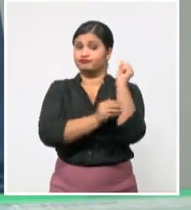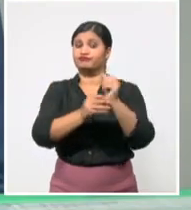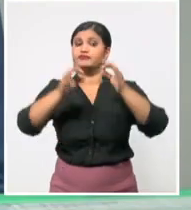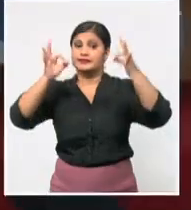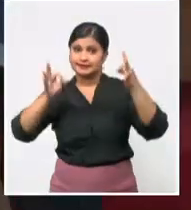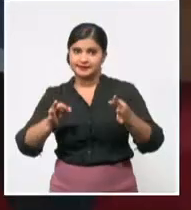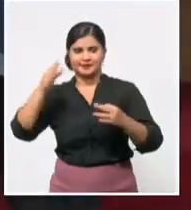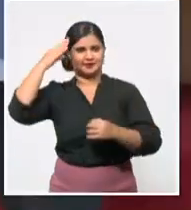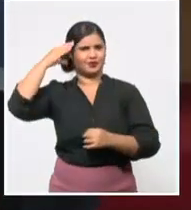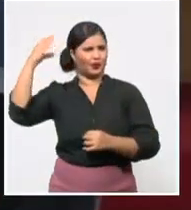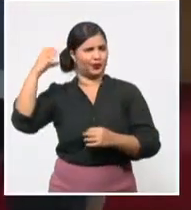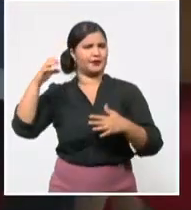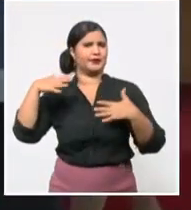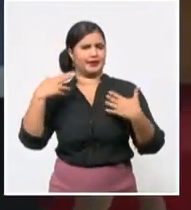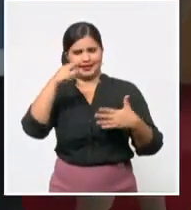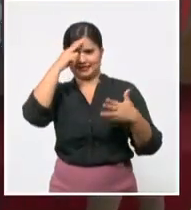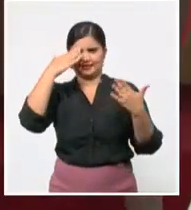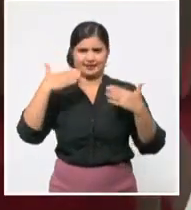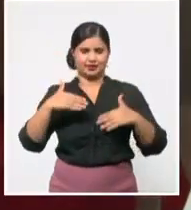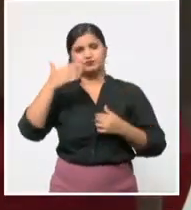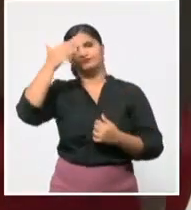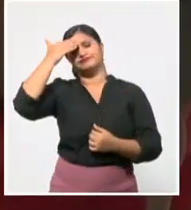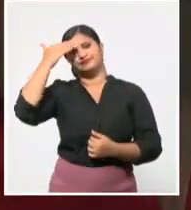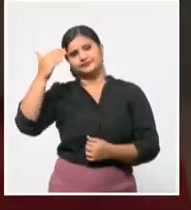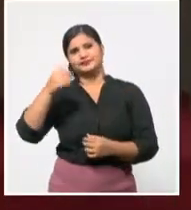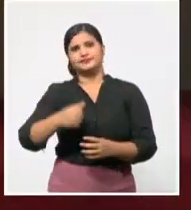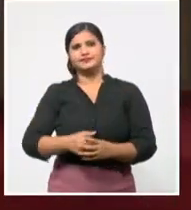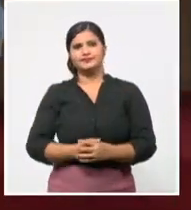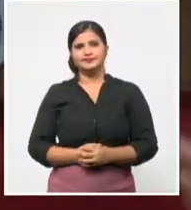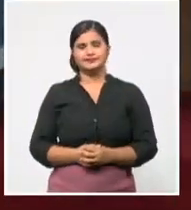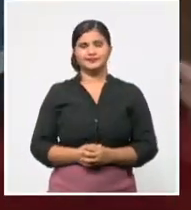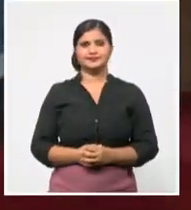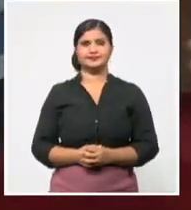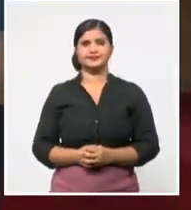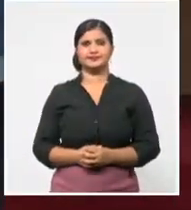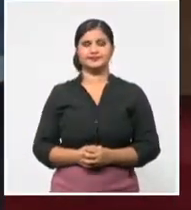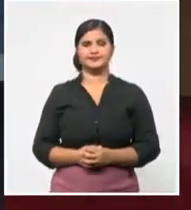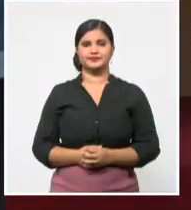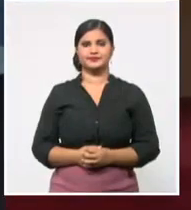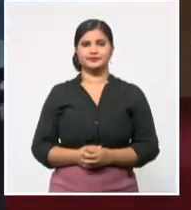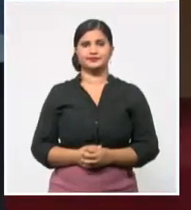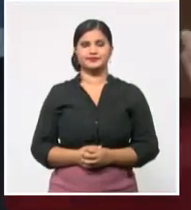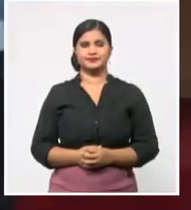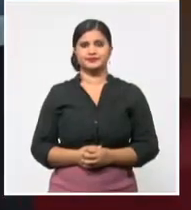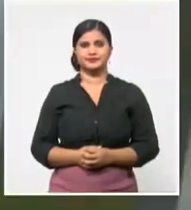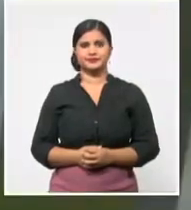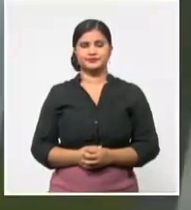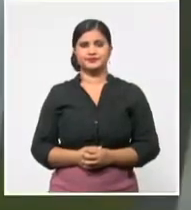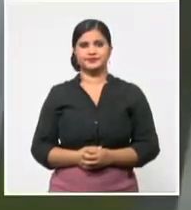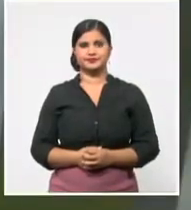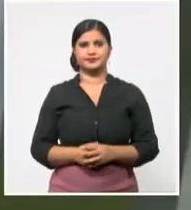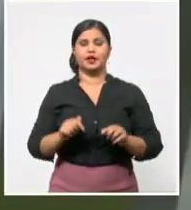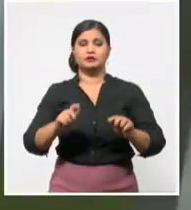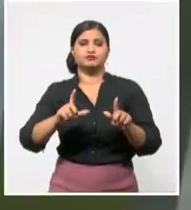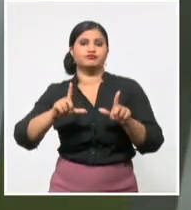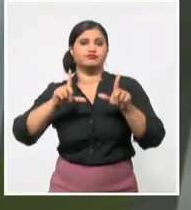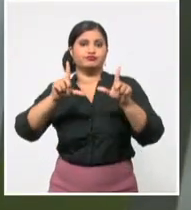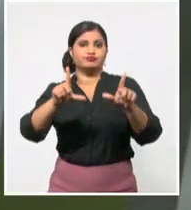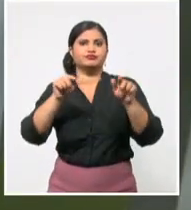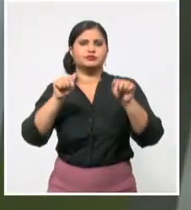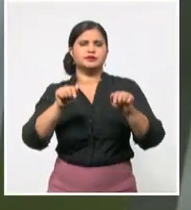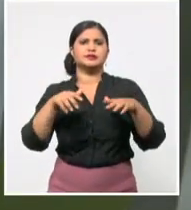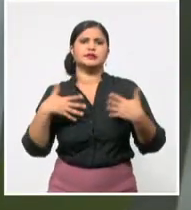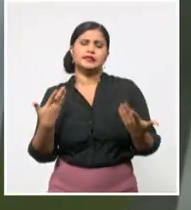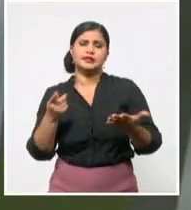salud. Los colaboradores recibieron a nombre del pueblo de Cuba una bata médica que ostenta la marca país y una postal con la firma del